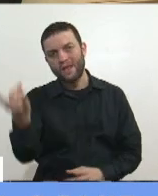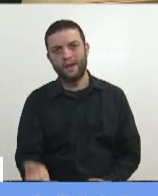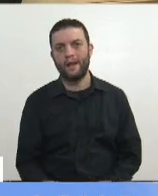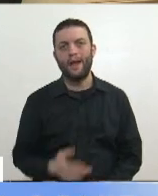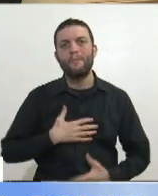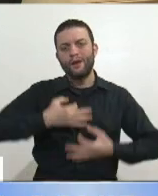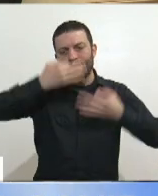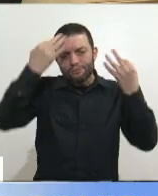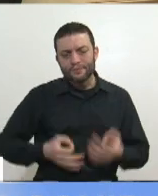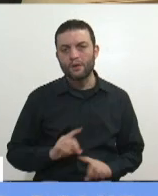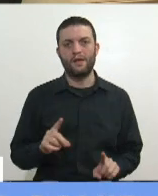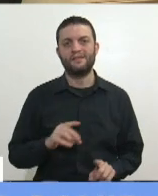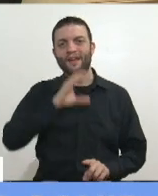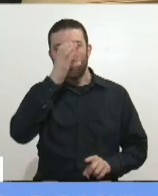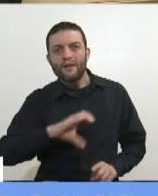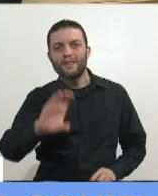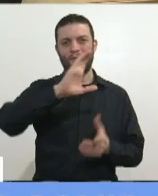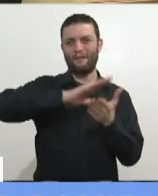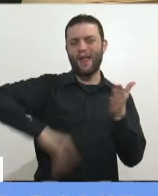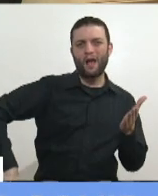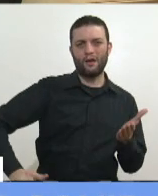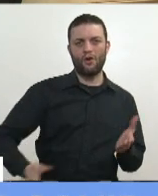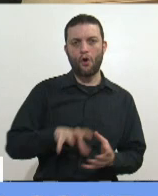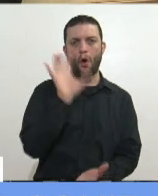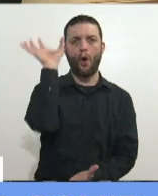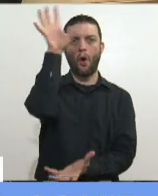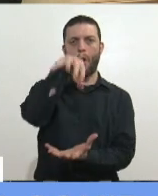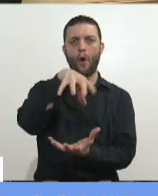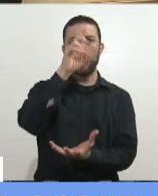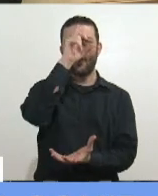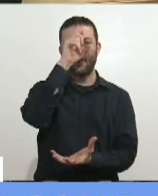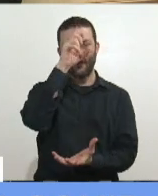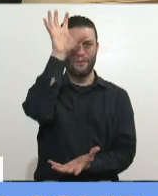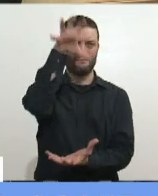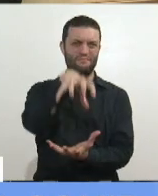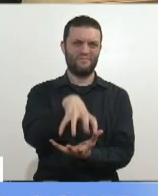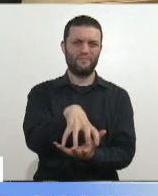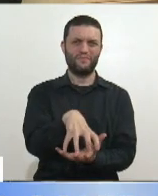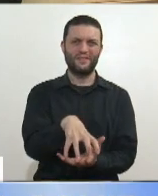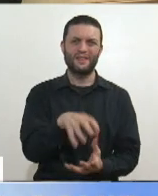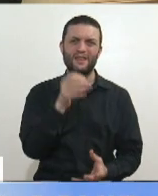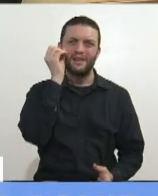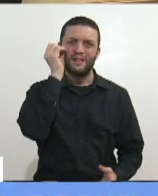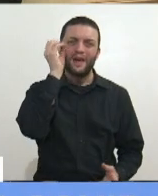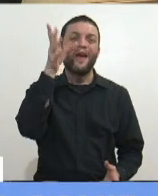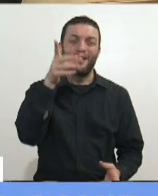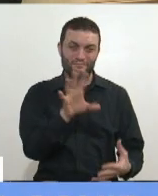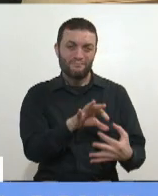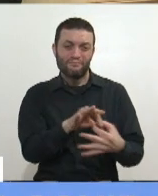Elefante blanco. Elefante blanco. Se lo dieron a sueños compartidos.